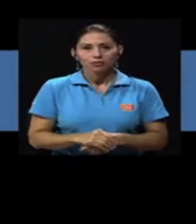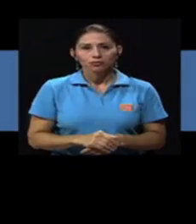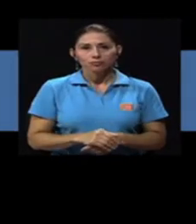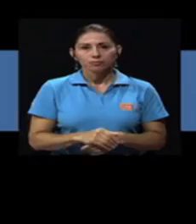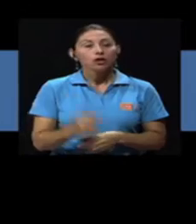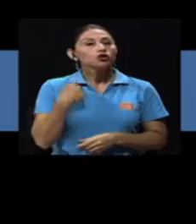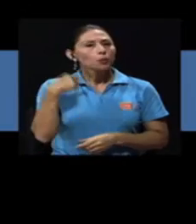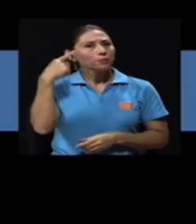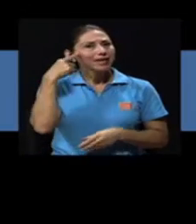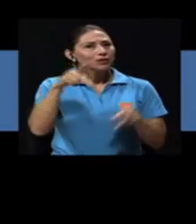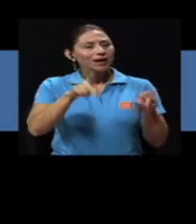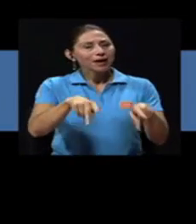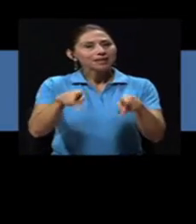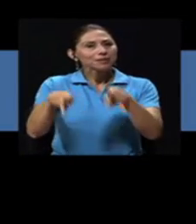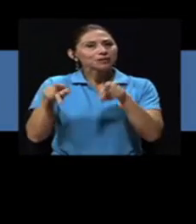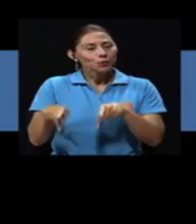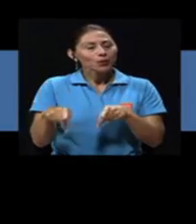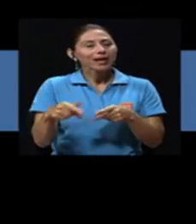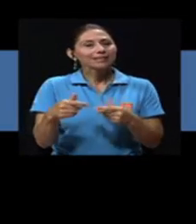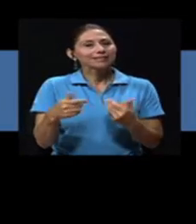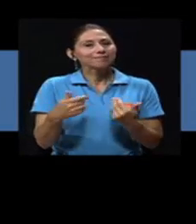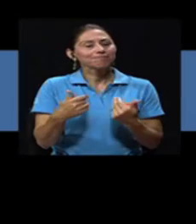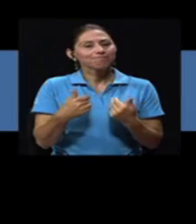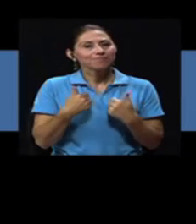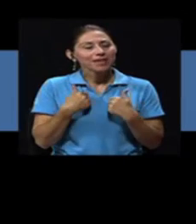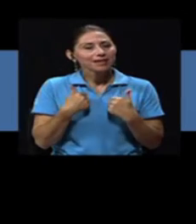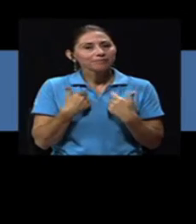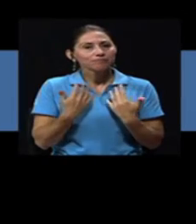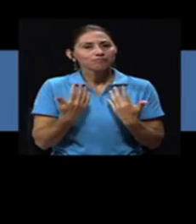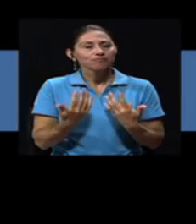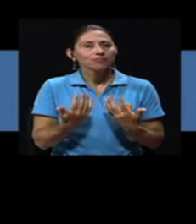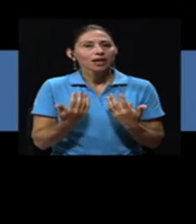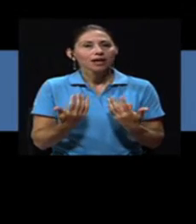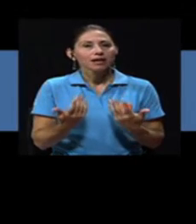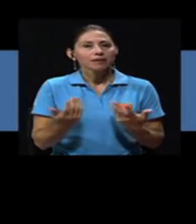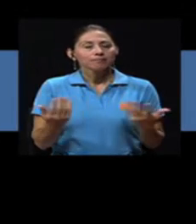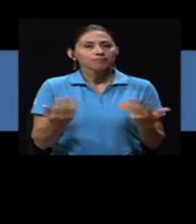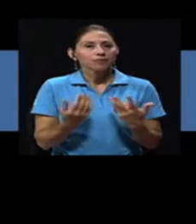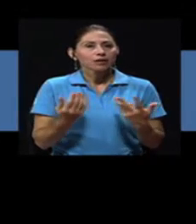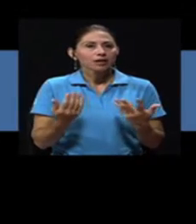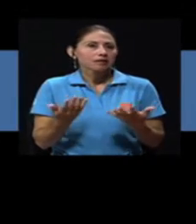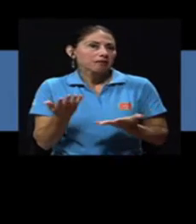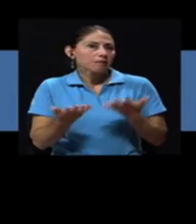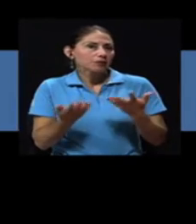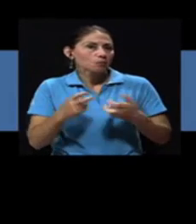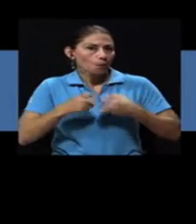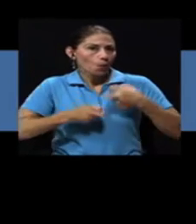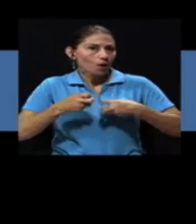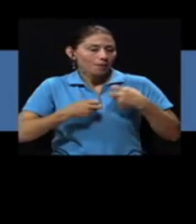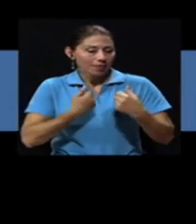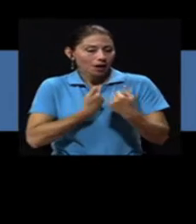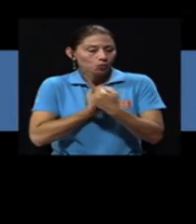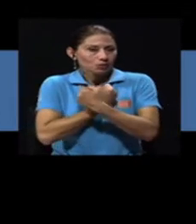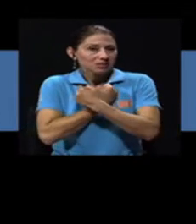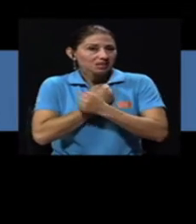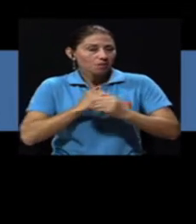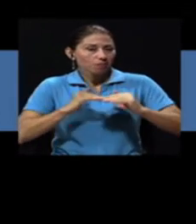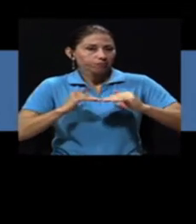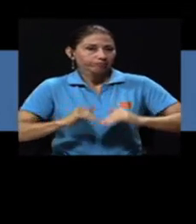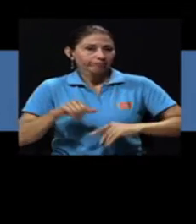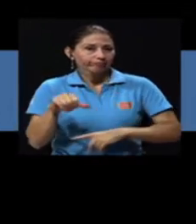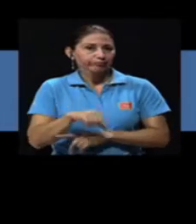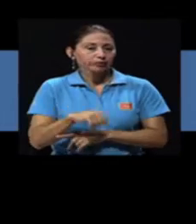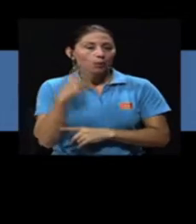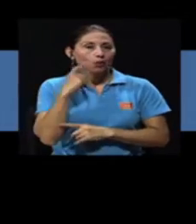molestándolos. Pienso que las personas sí cargan algún tipo de problema de autoestima,